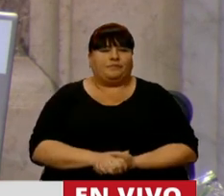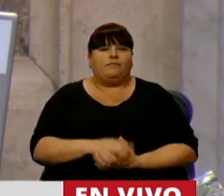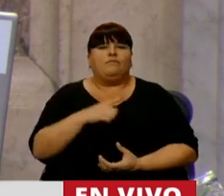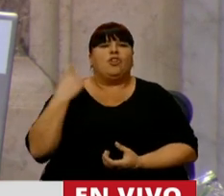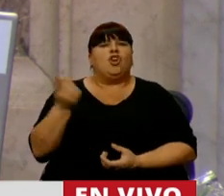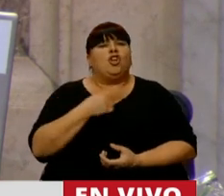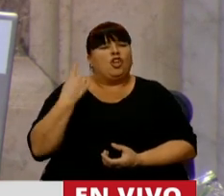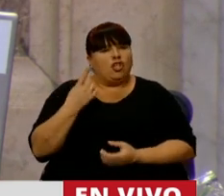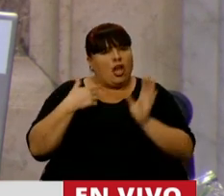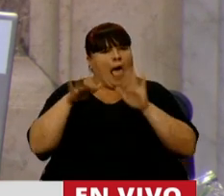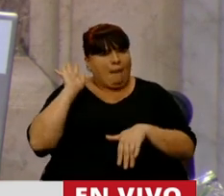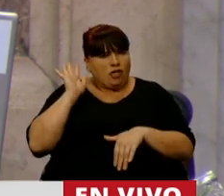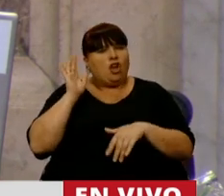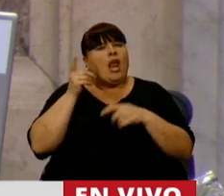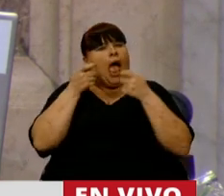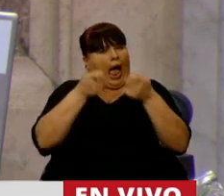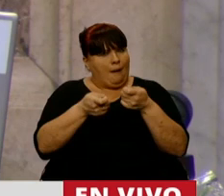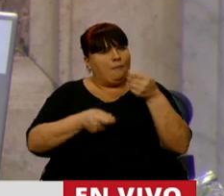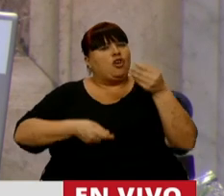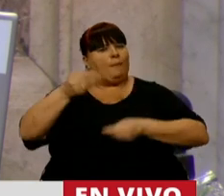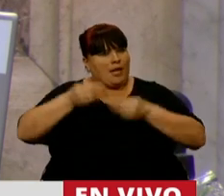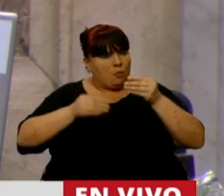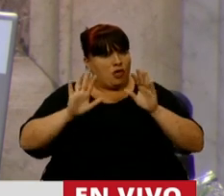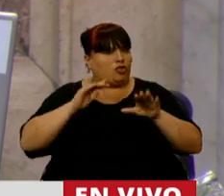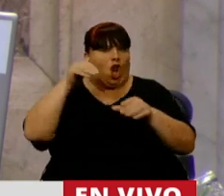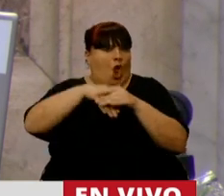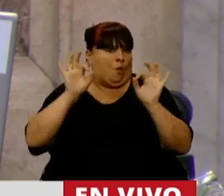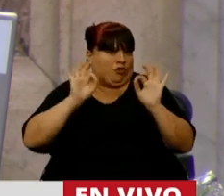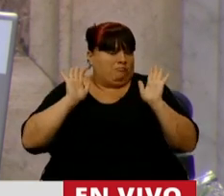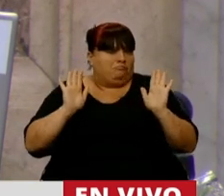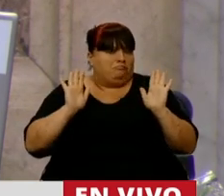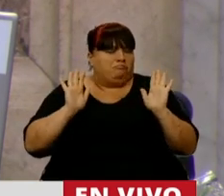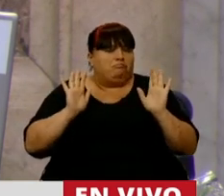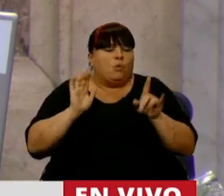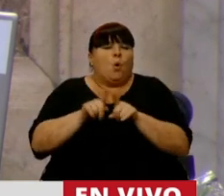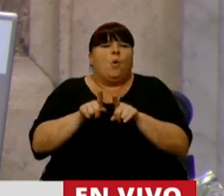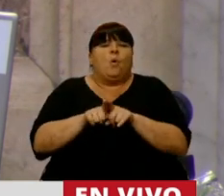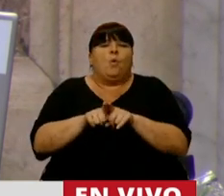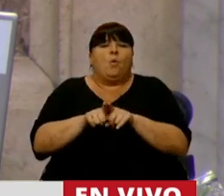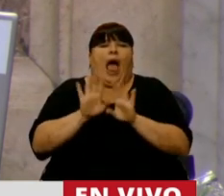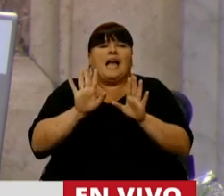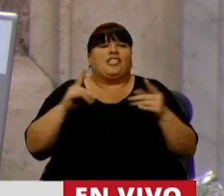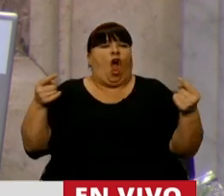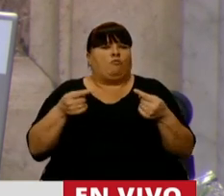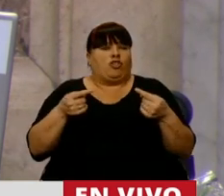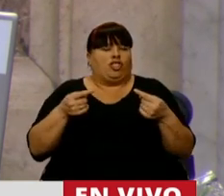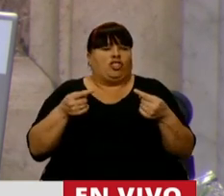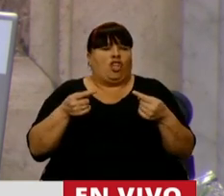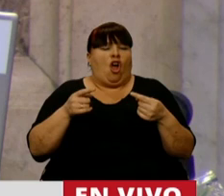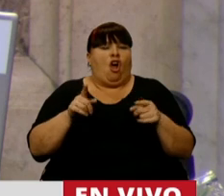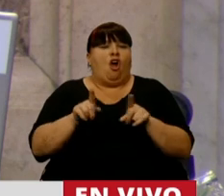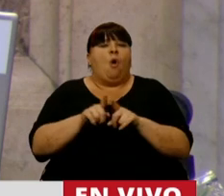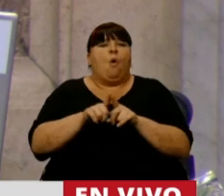Nosotros, muchos de nosotros vamos a acompañar este presupuesto absteniéndonos, es lo que hace la oposición cuando